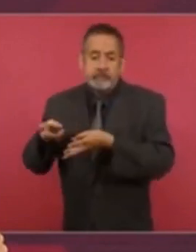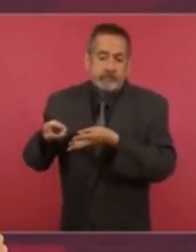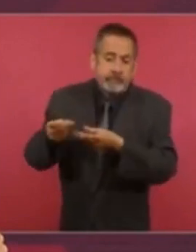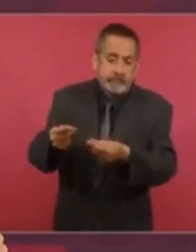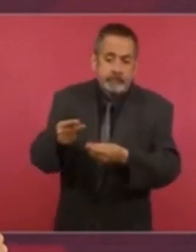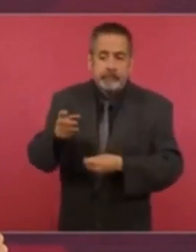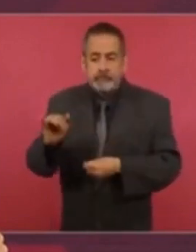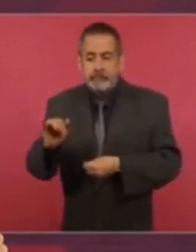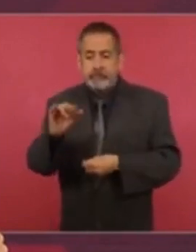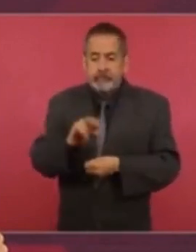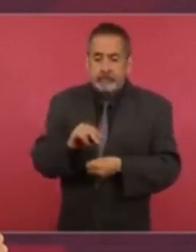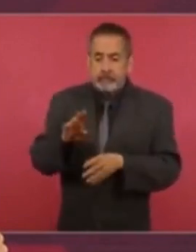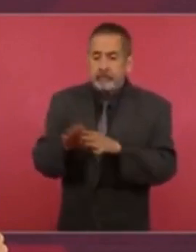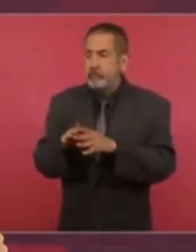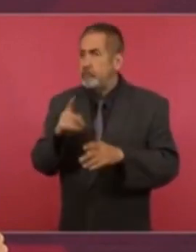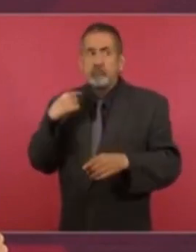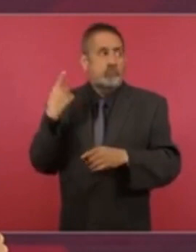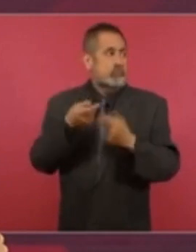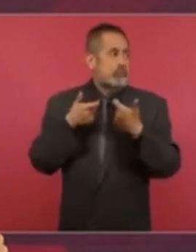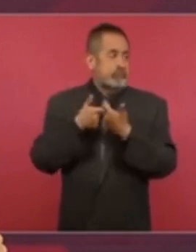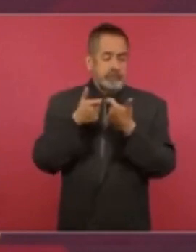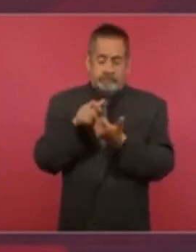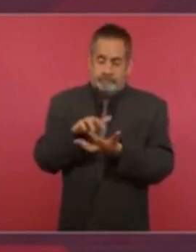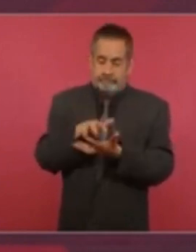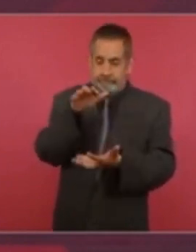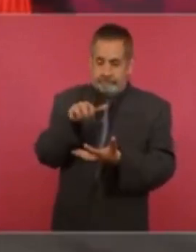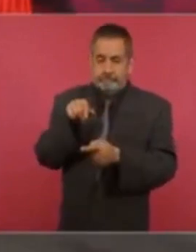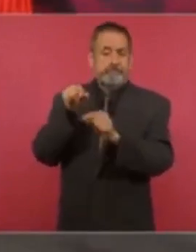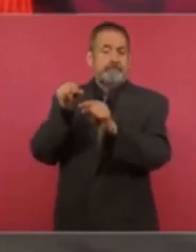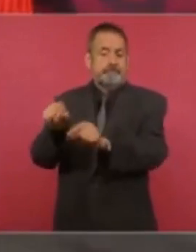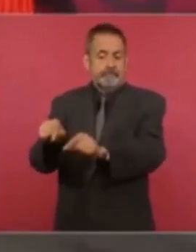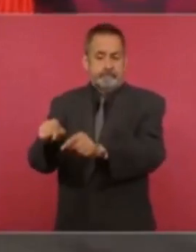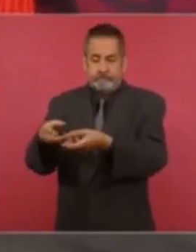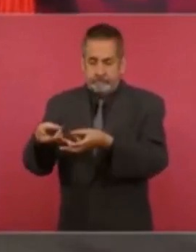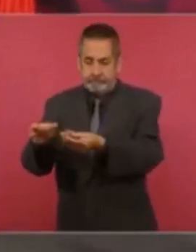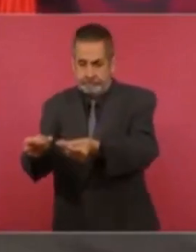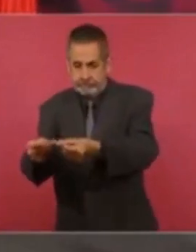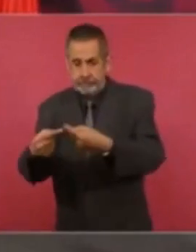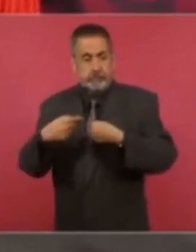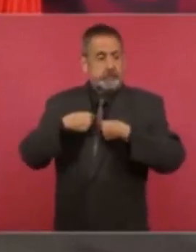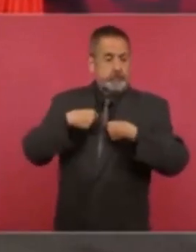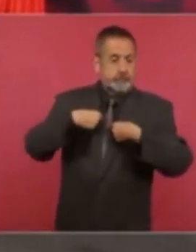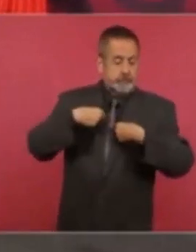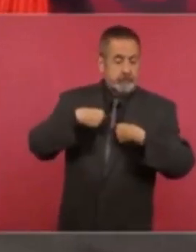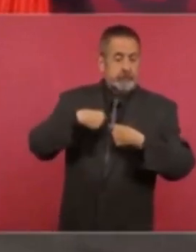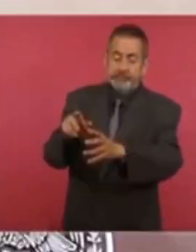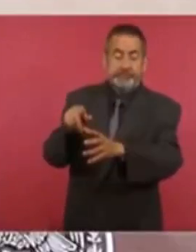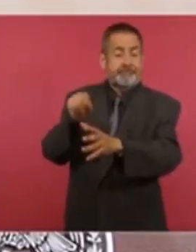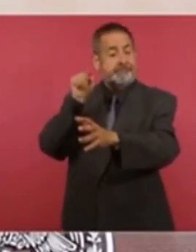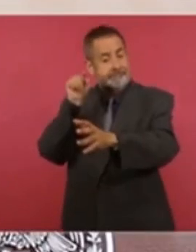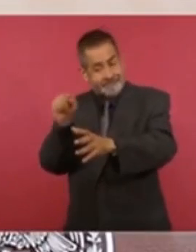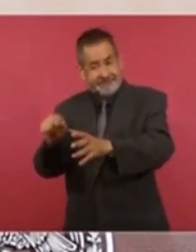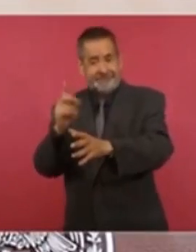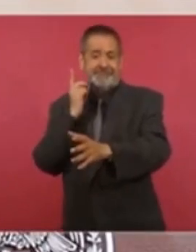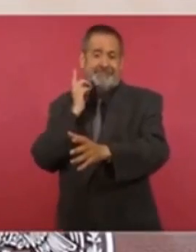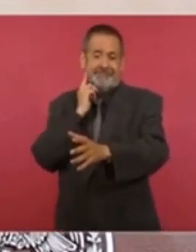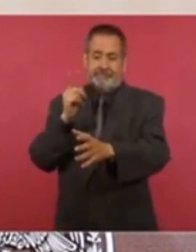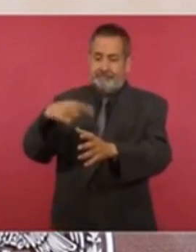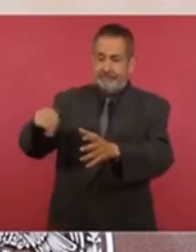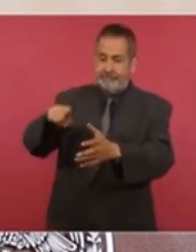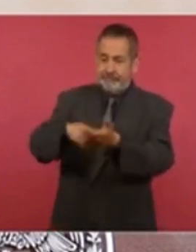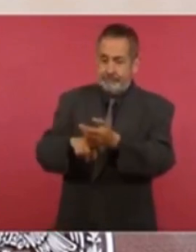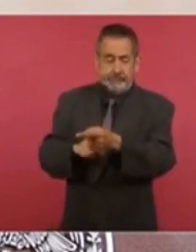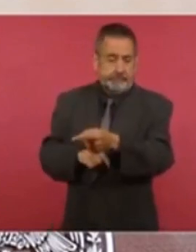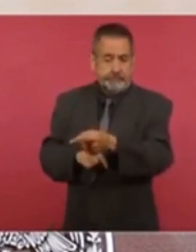mil millones de pesos que se planea reducir al presupuesto del Instituto Nacional Electoral para el próximo año. El poder